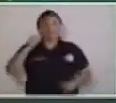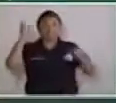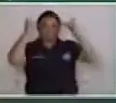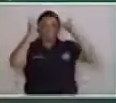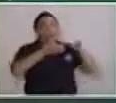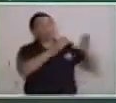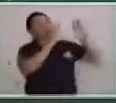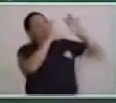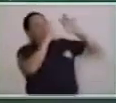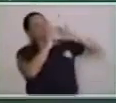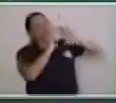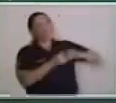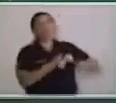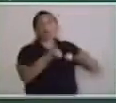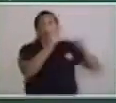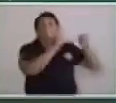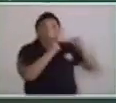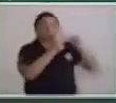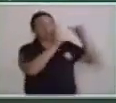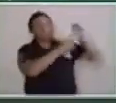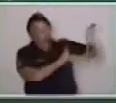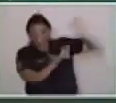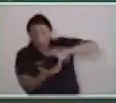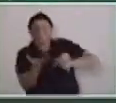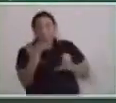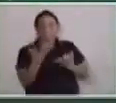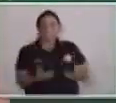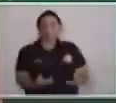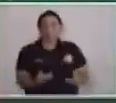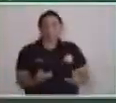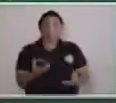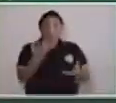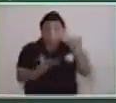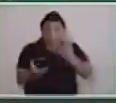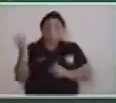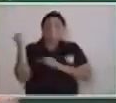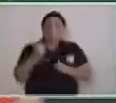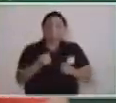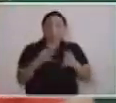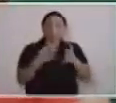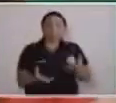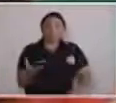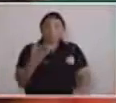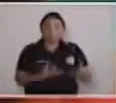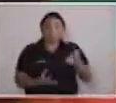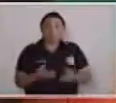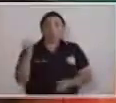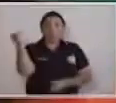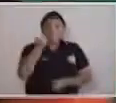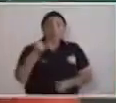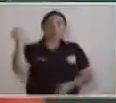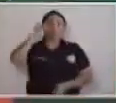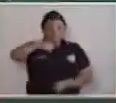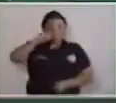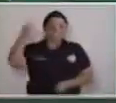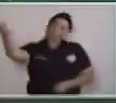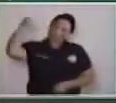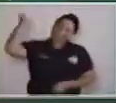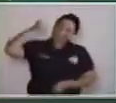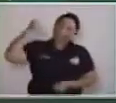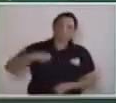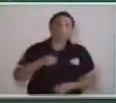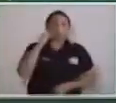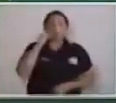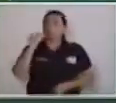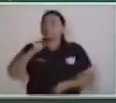vaca si quiere tomarse el agua, el agua si quiere apagar el fuego El fuego si quiere quemar el palo, el palo si quiere pegarle